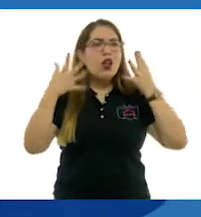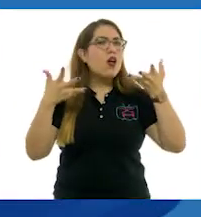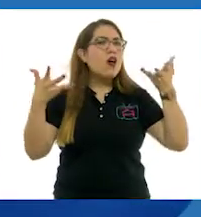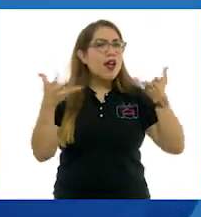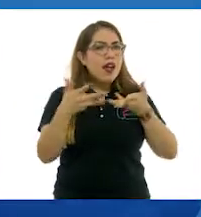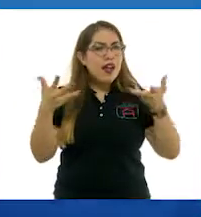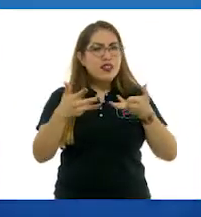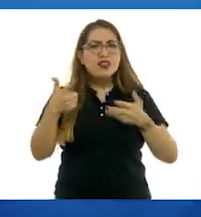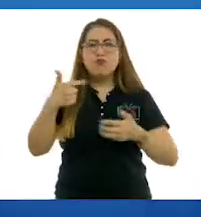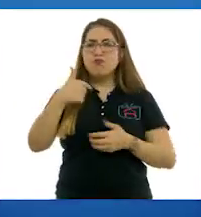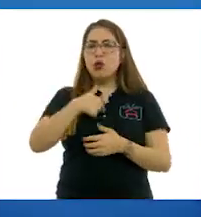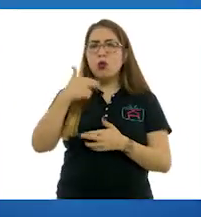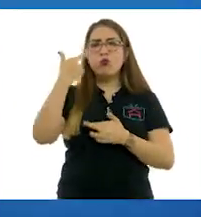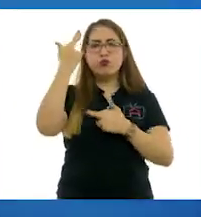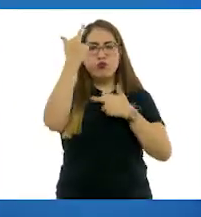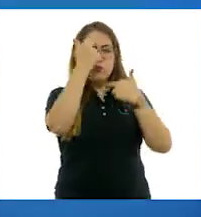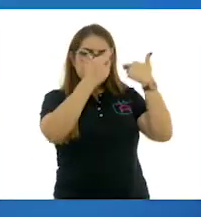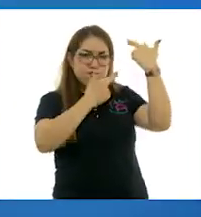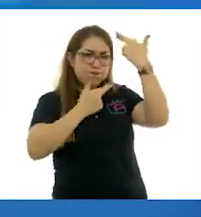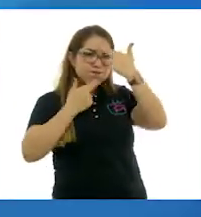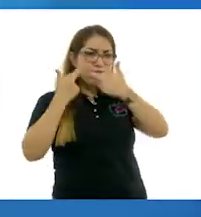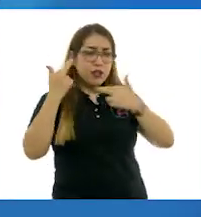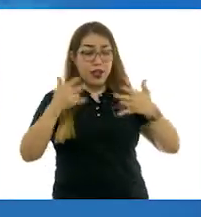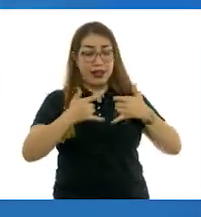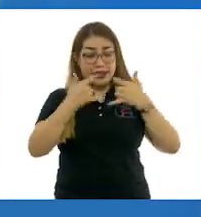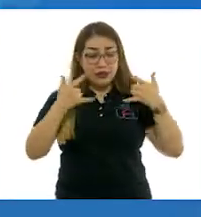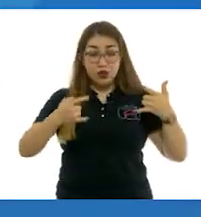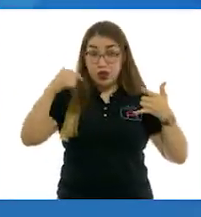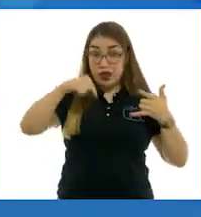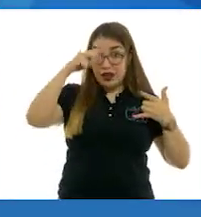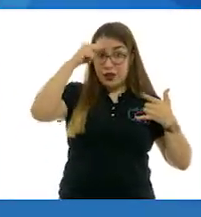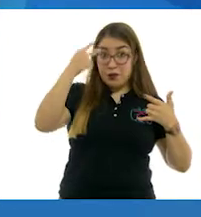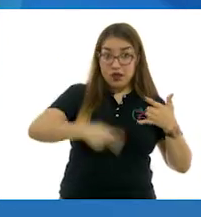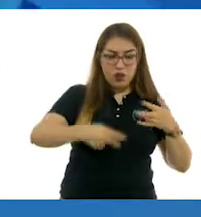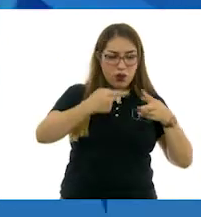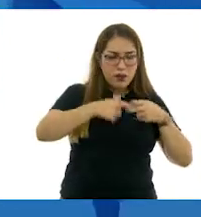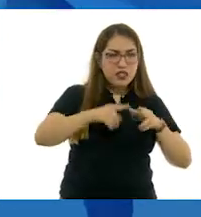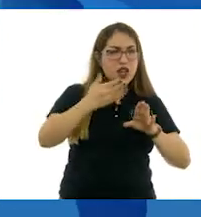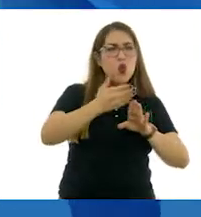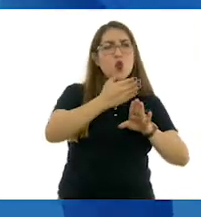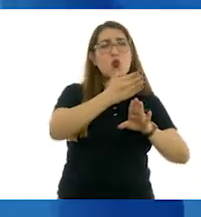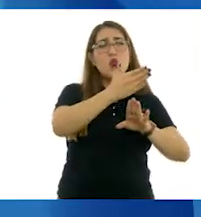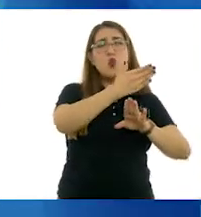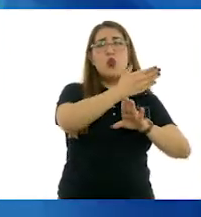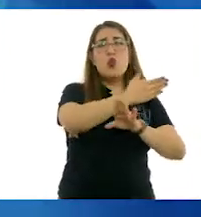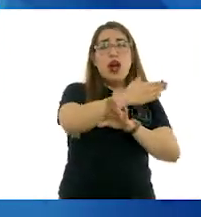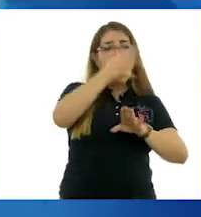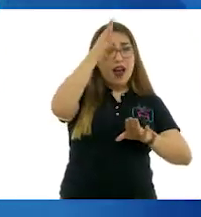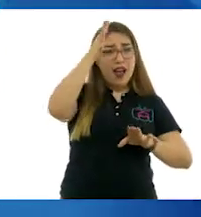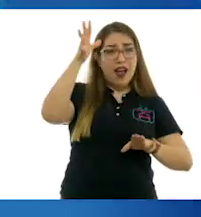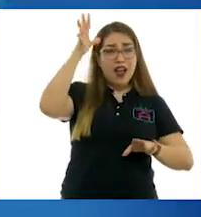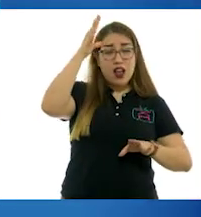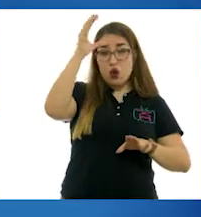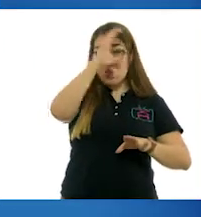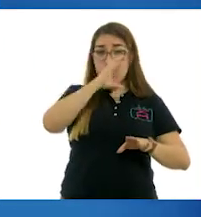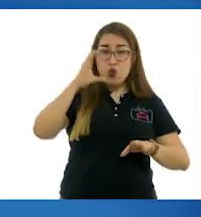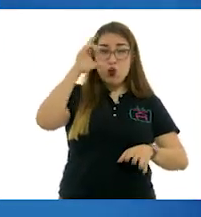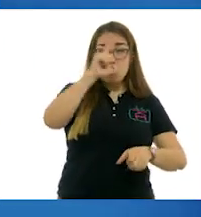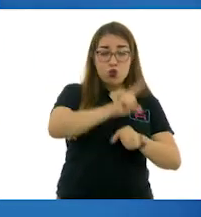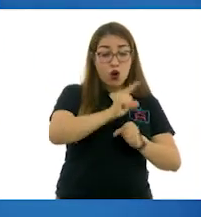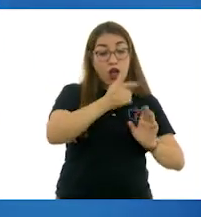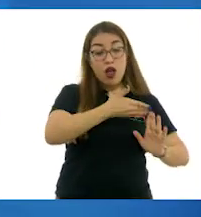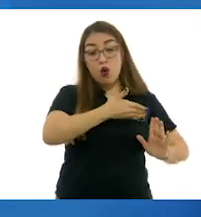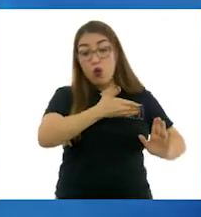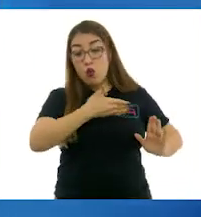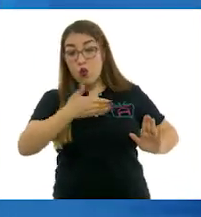revisión de la historia de México desde la época prehispánica, las culturas originarias hasta